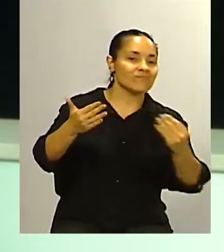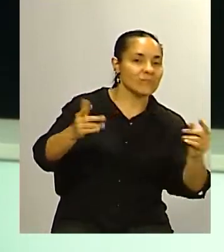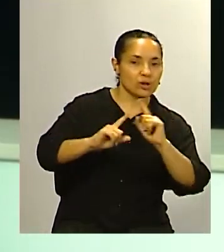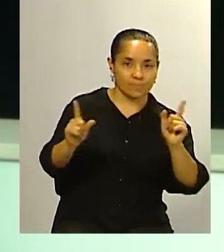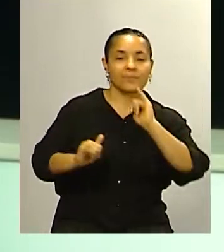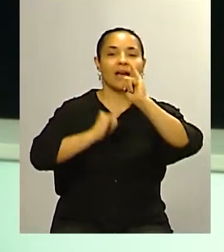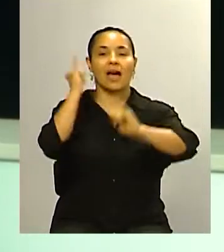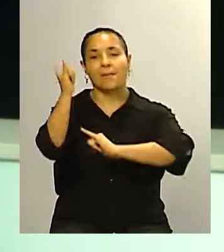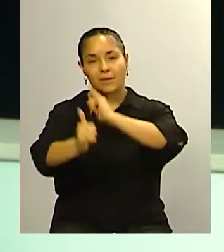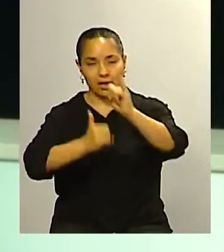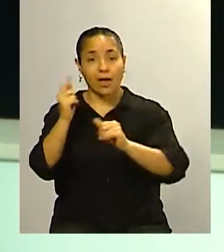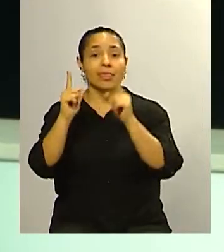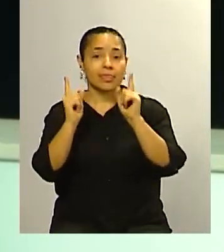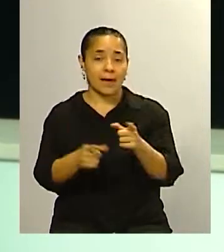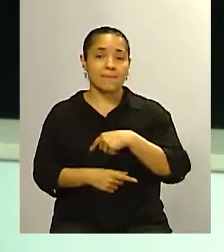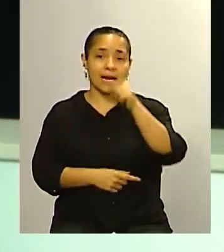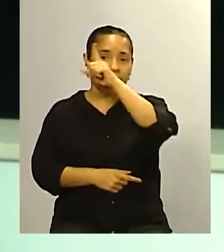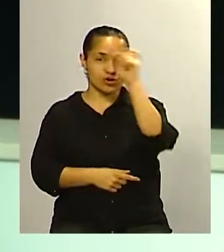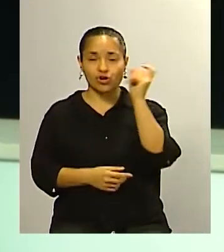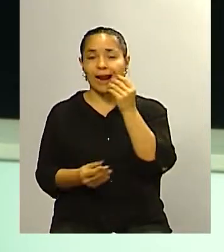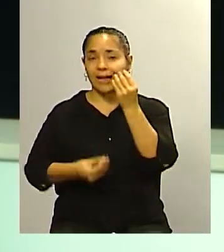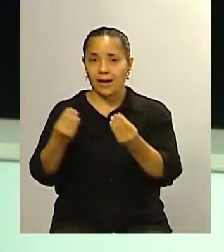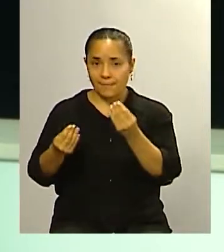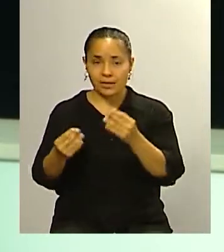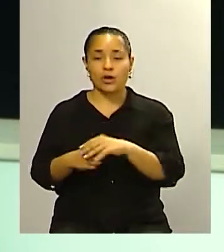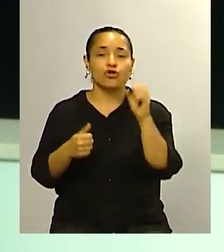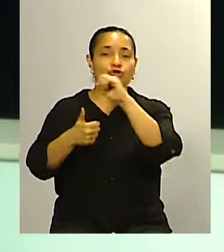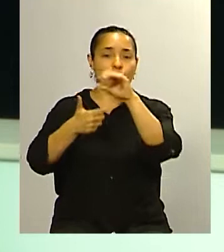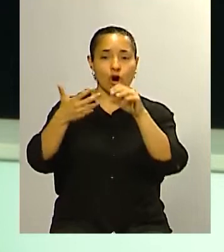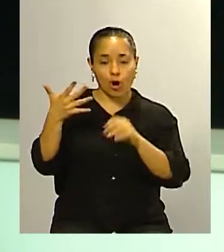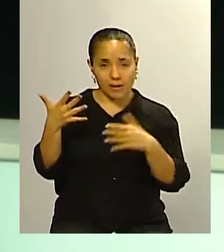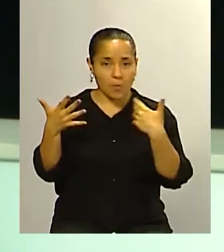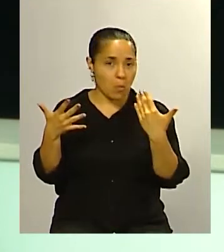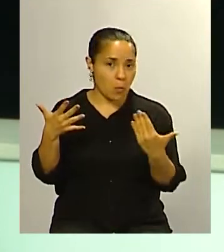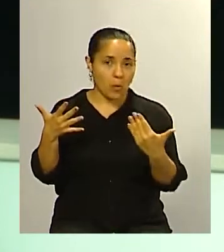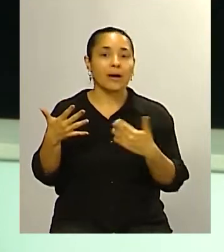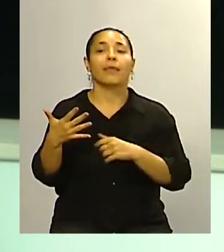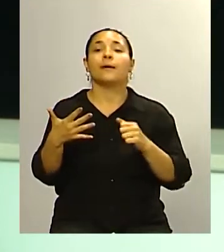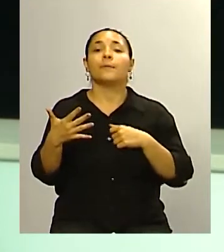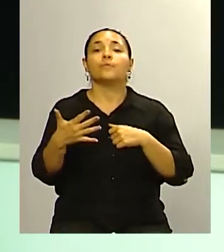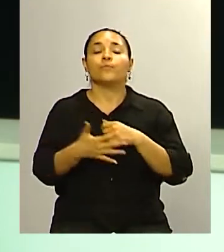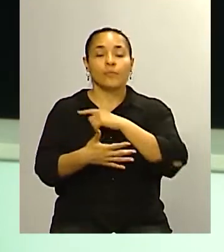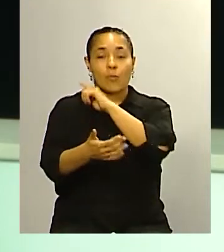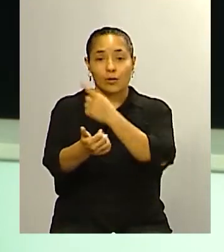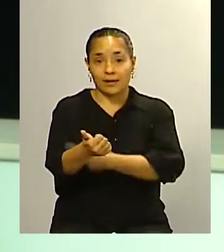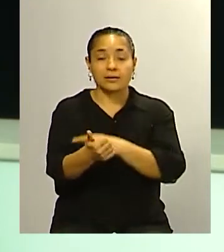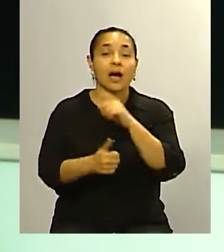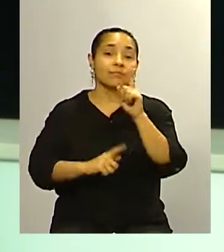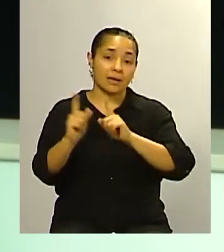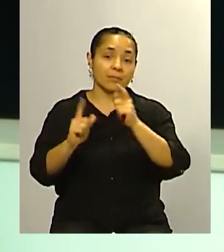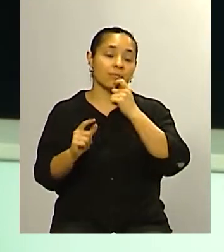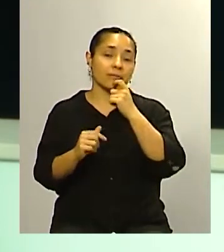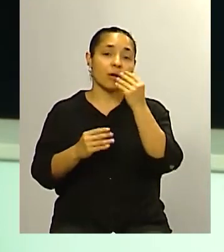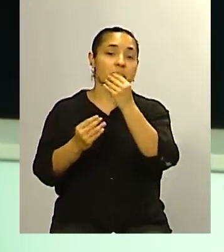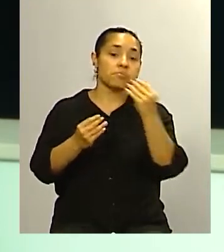estar hablando también vamos a hablar de lo que pasa a nivel nacional los nombres que suenan fuerte y cuando decíamos de aquellos que parece que se pierden en el camino